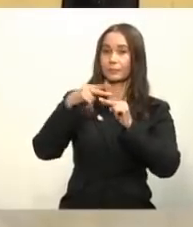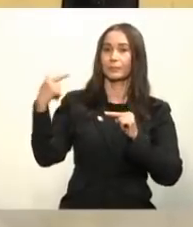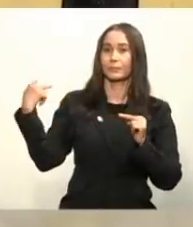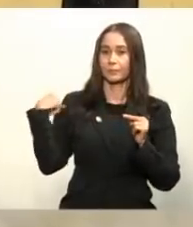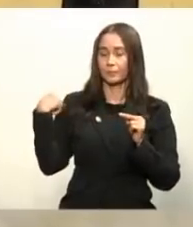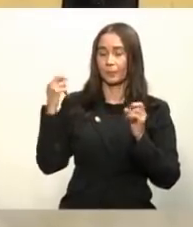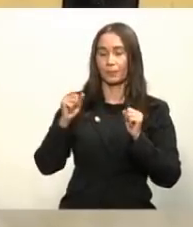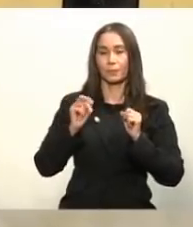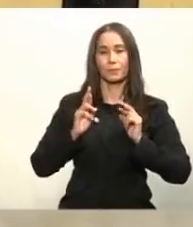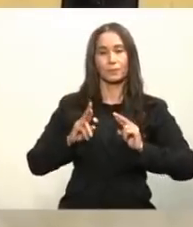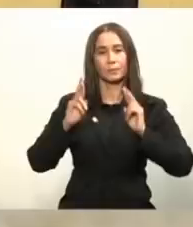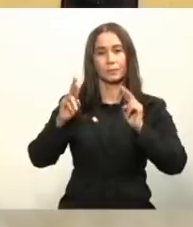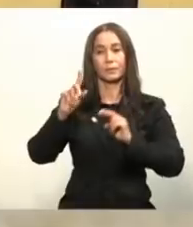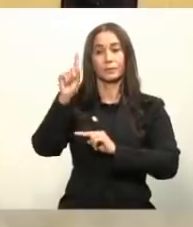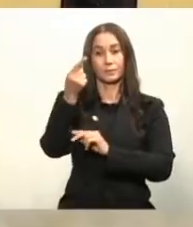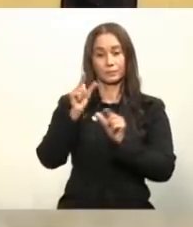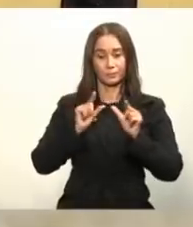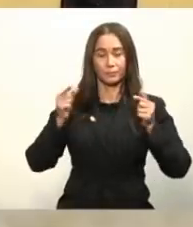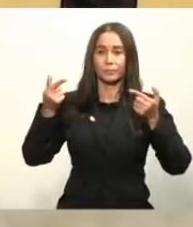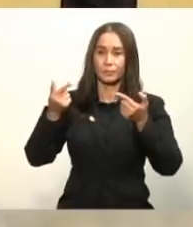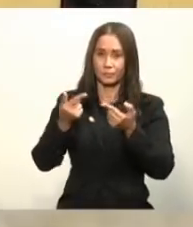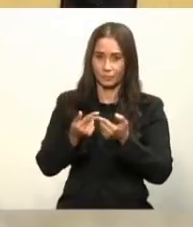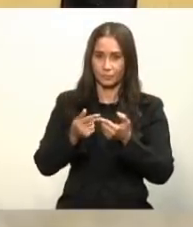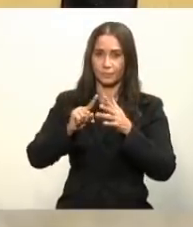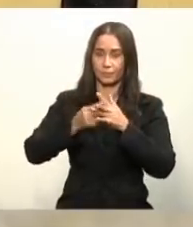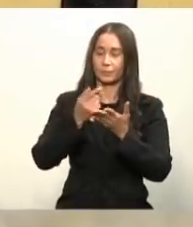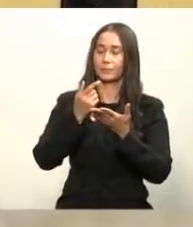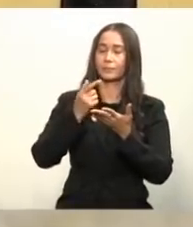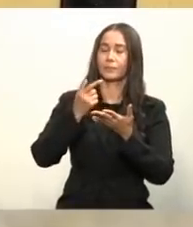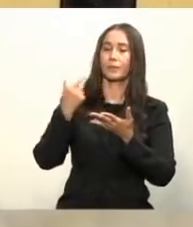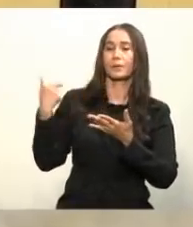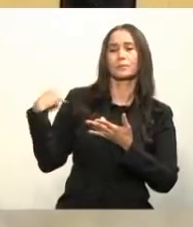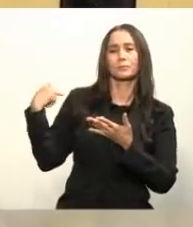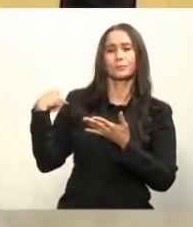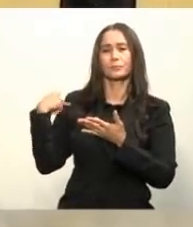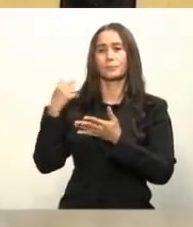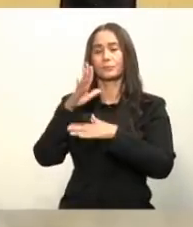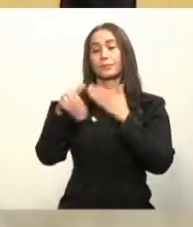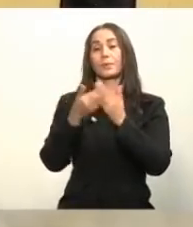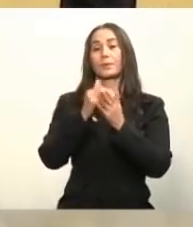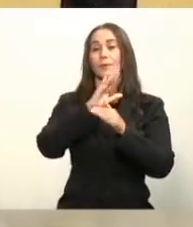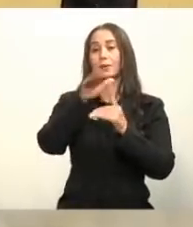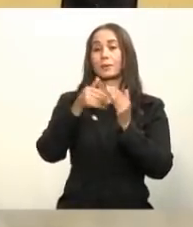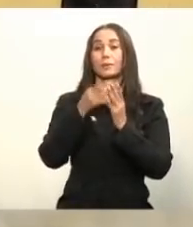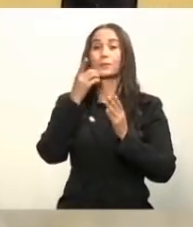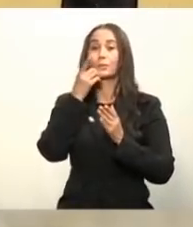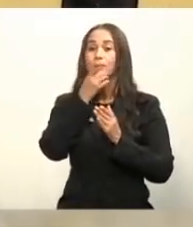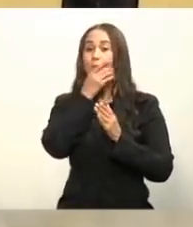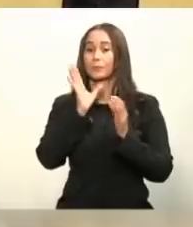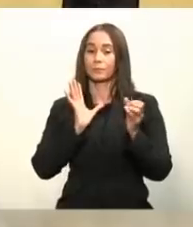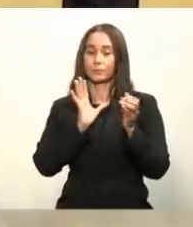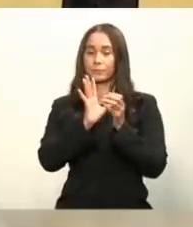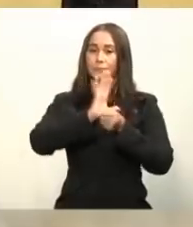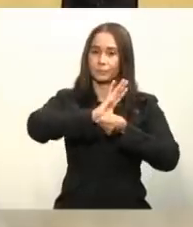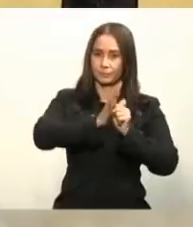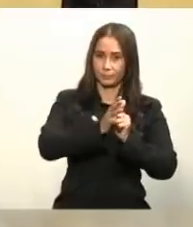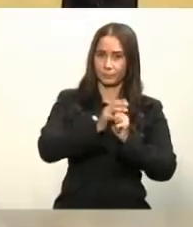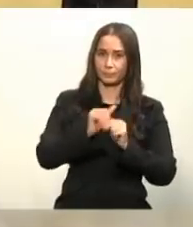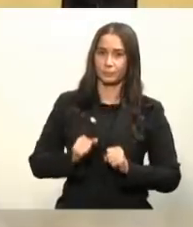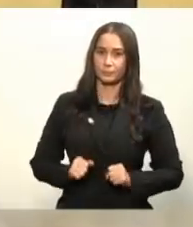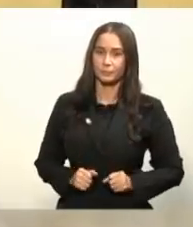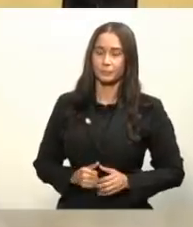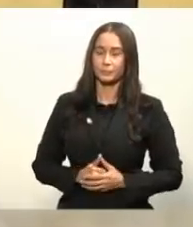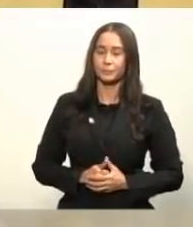inmediatamente llegue la primera dosis, empezar a aplicar la vacuna contra el COVID-19 a toda la